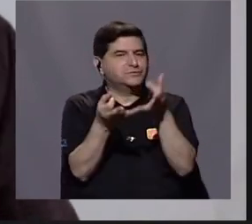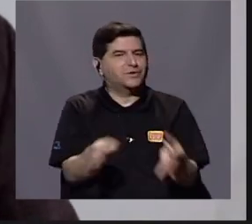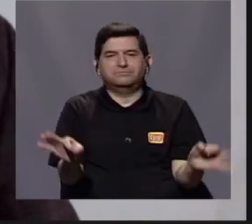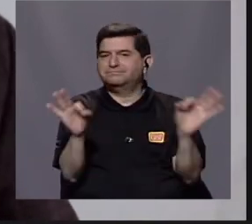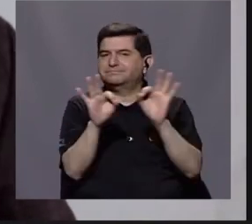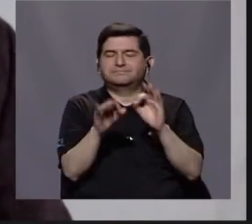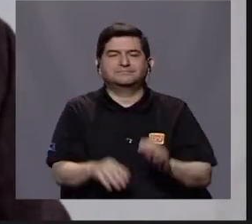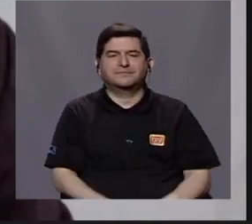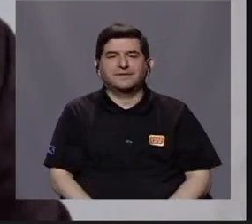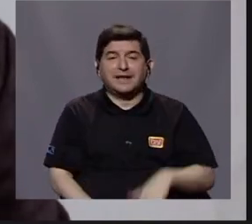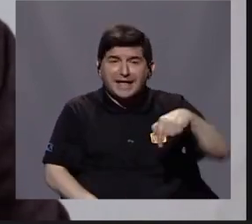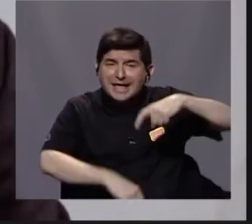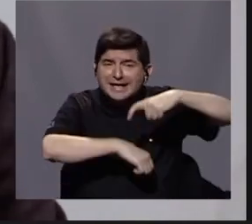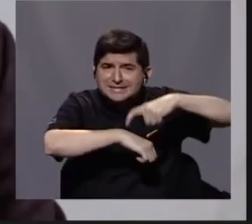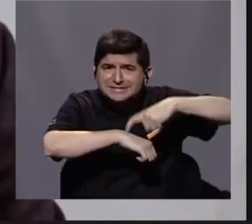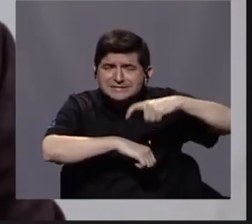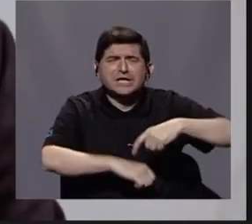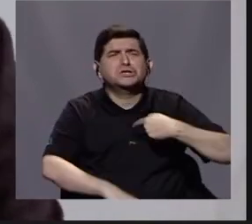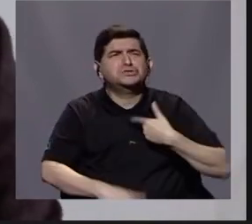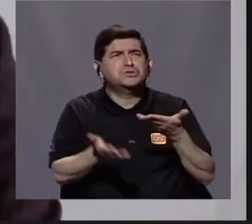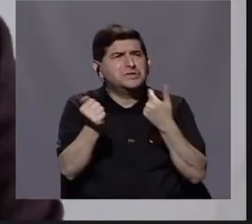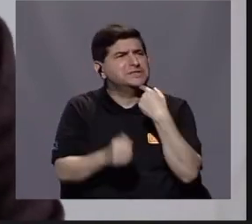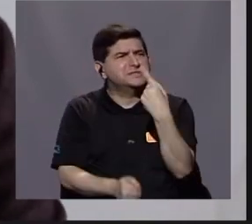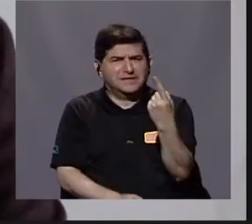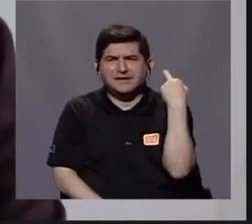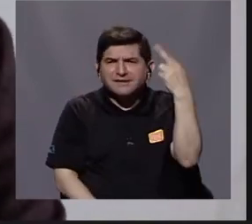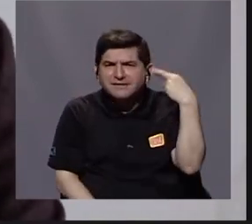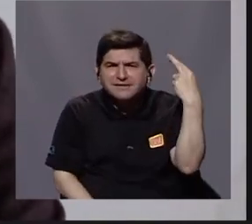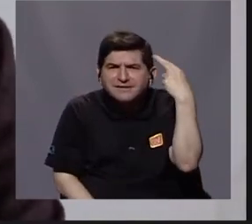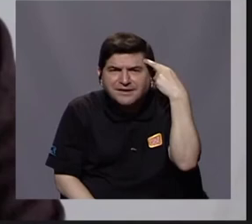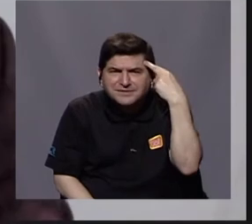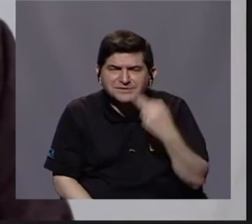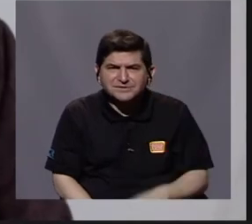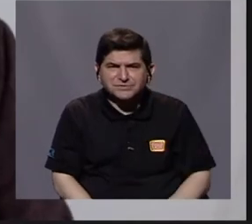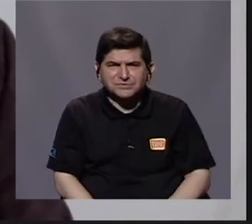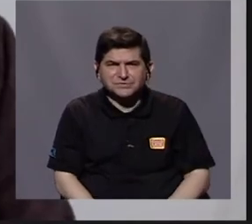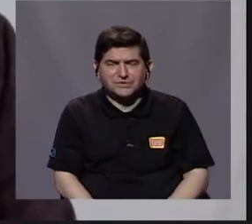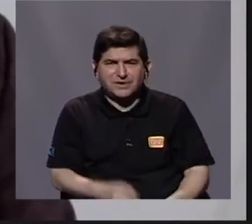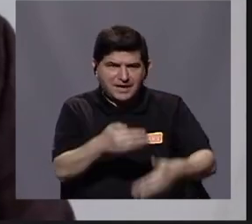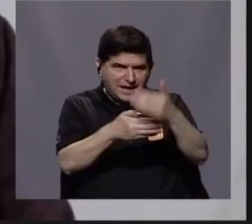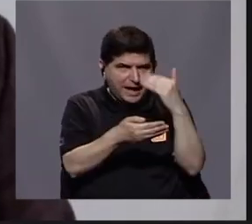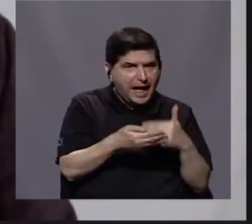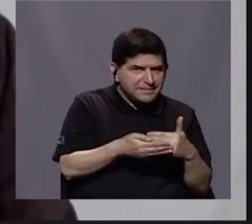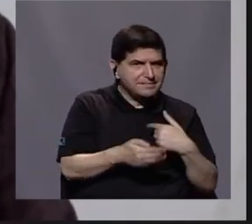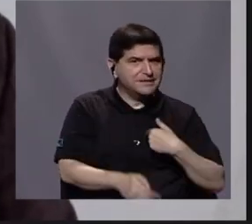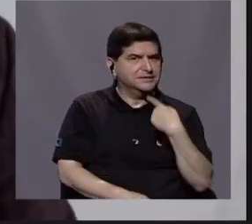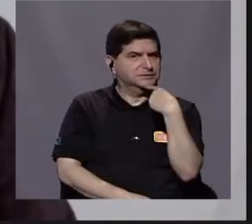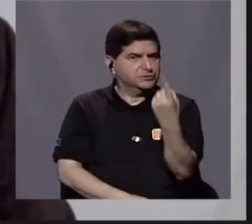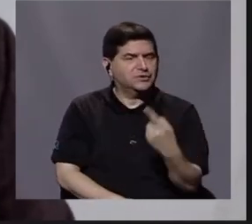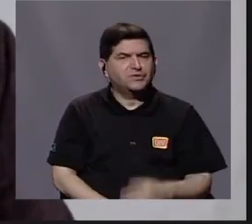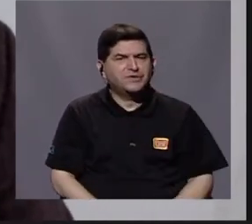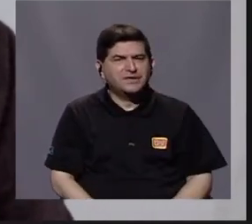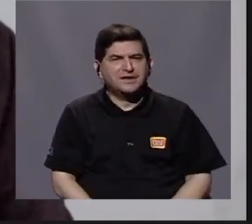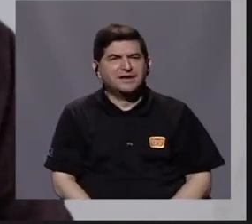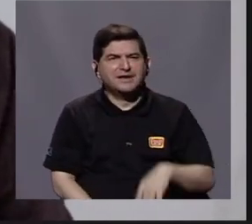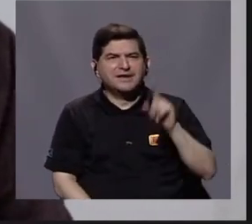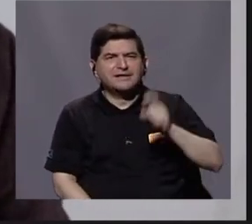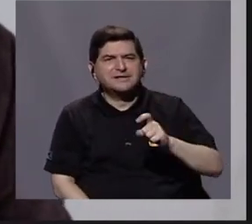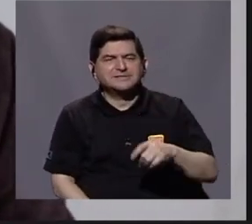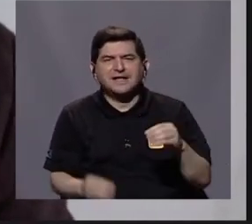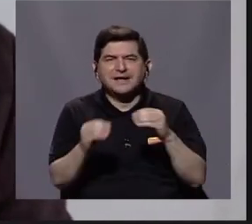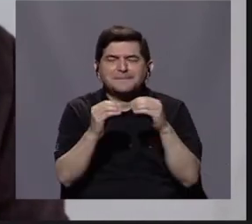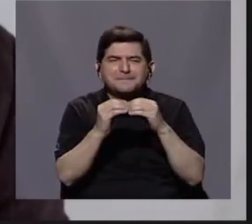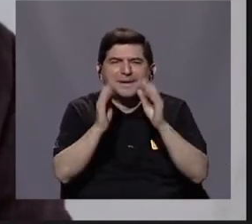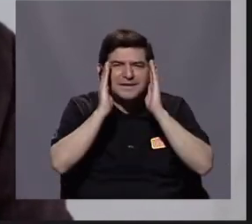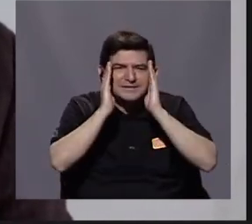Y en este momento quisiera inclusive señalar el porqué en la sección pasada señalé que habría que tomar con mayor